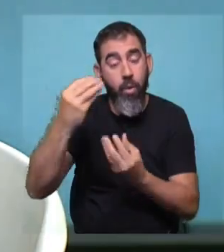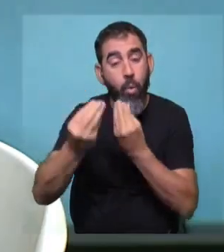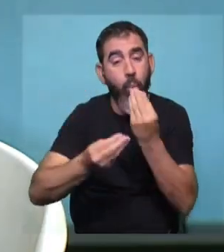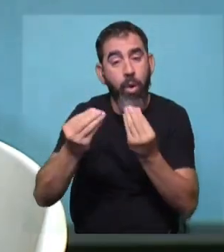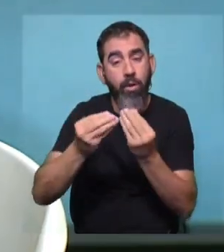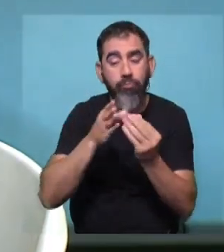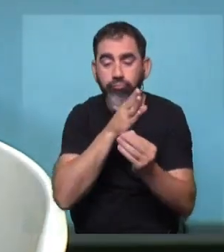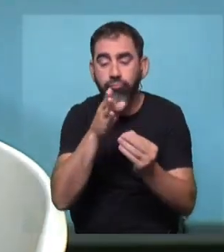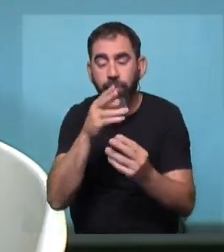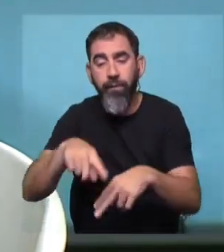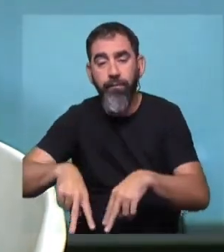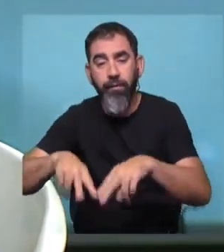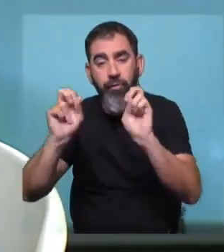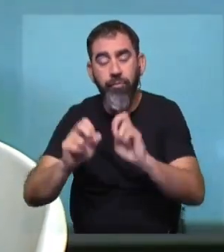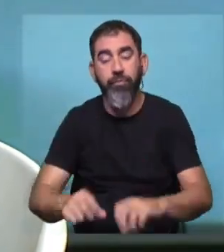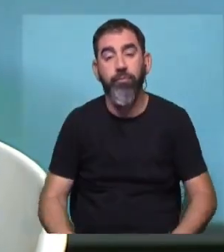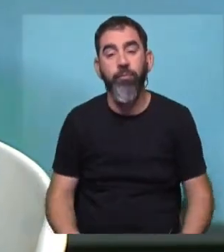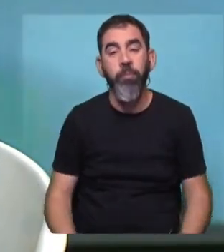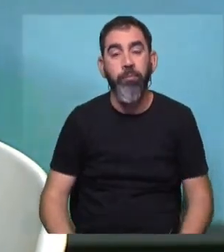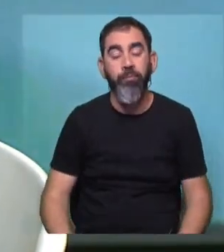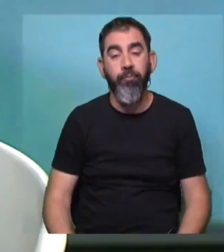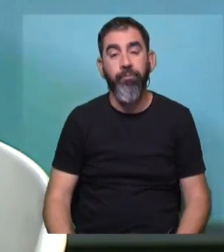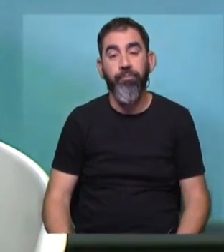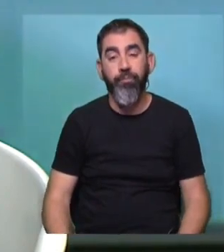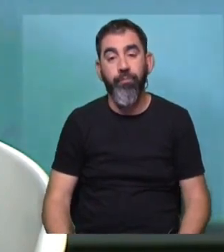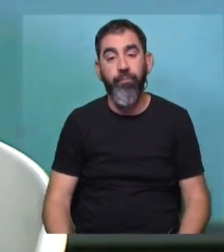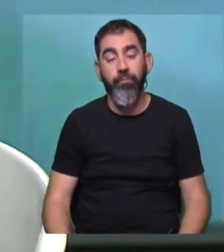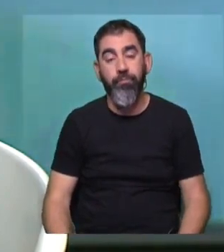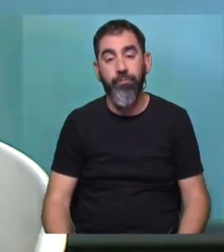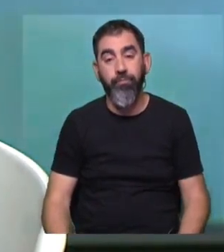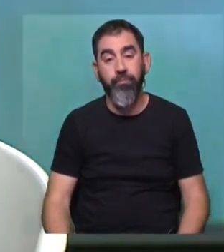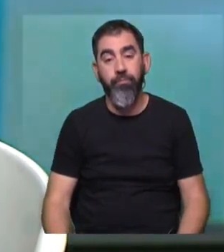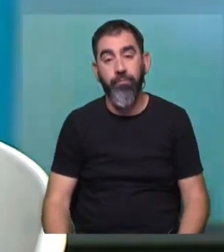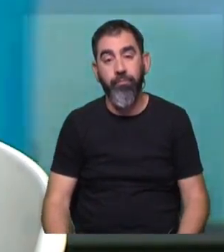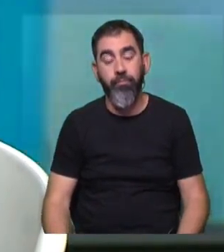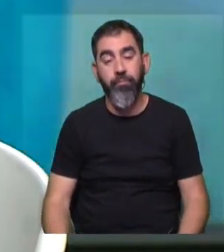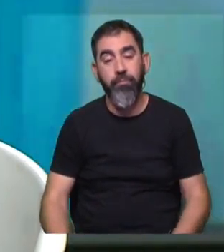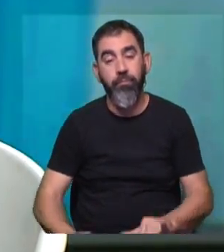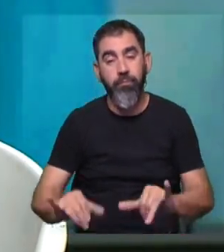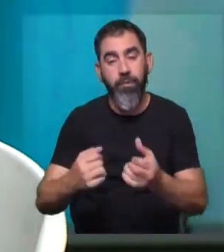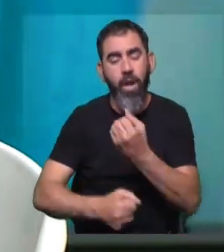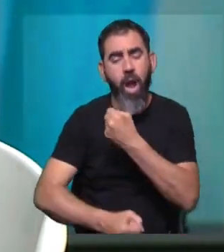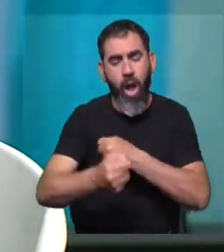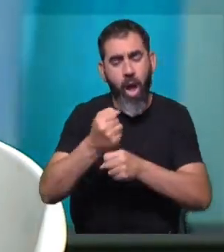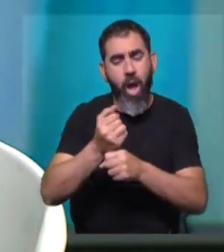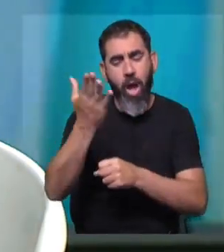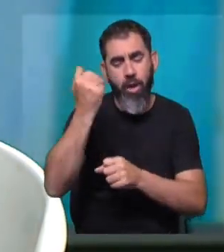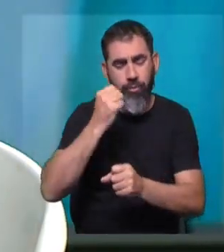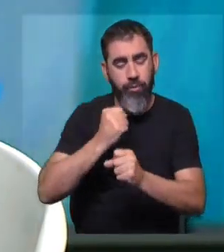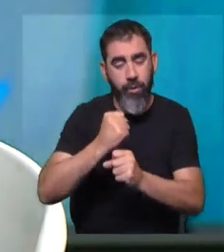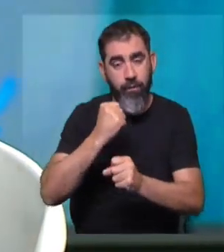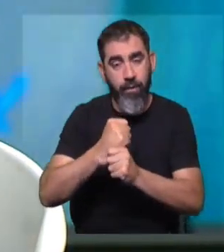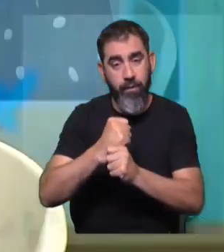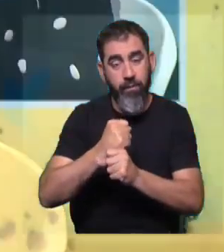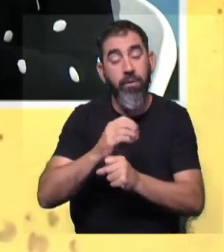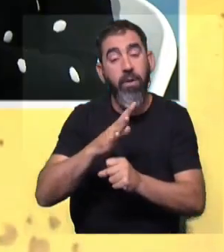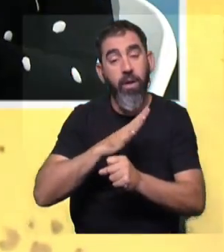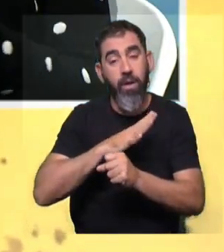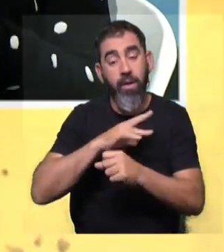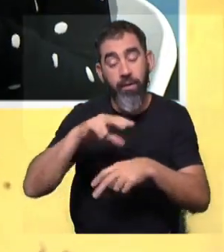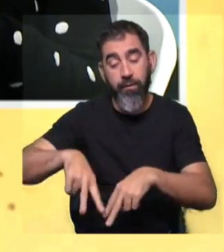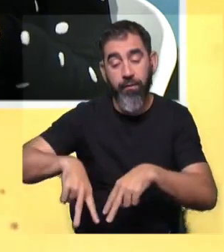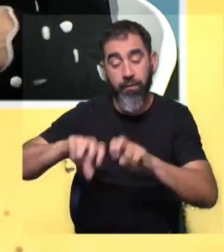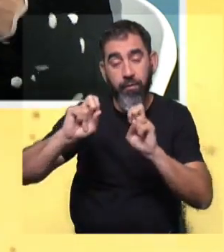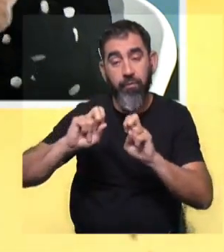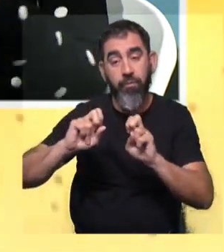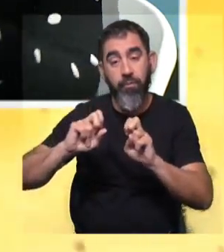las líneas de investigación que llevan con ellos? Bueno, con el RADO ya hace varios años que estamos trabajando, principalmente tenemos una línea de investigación